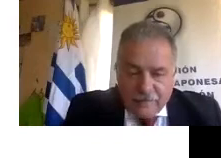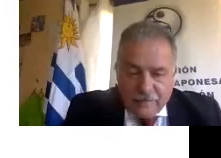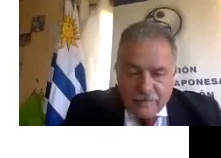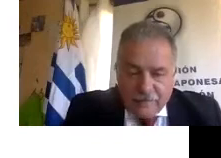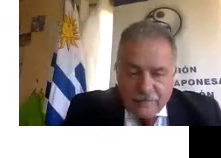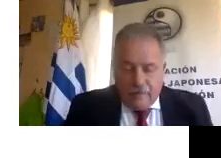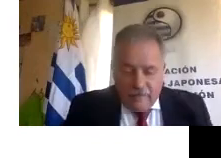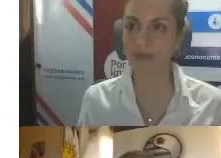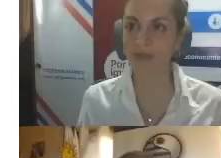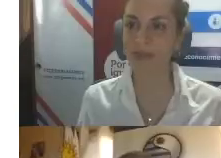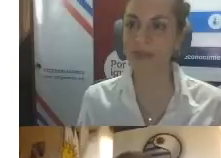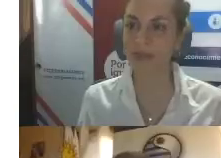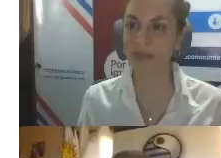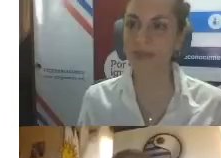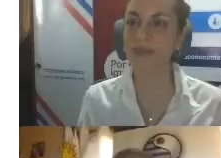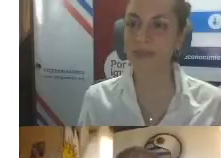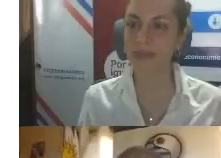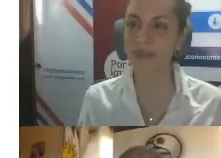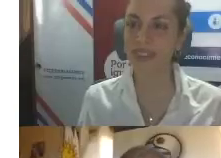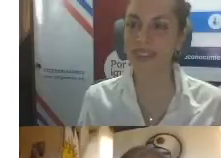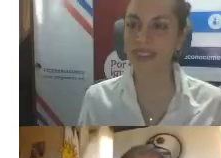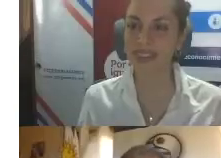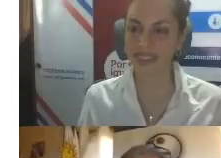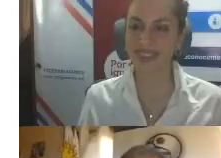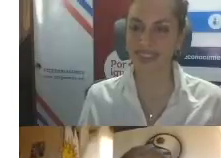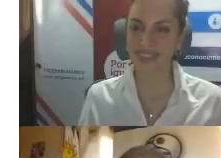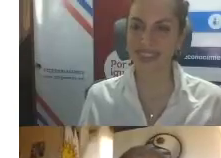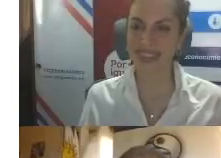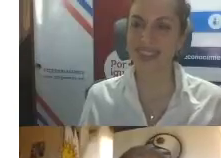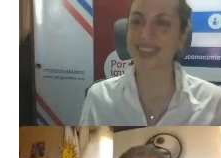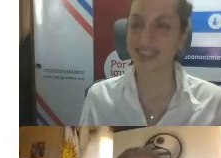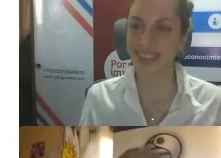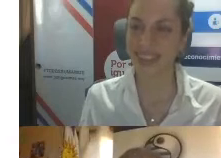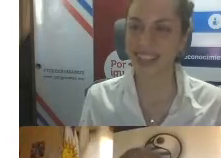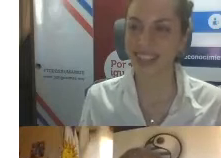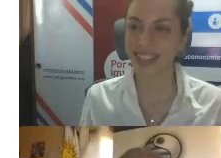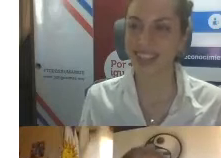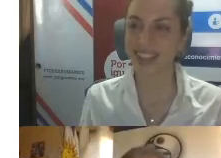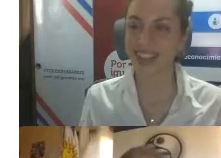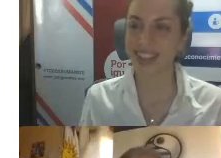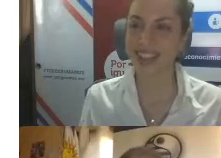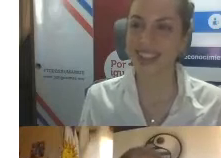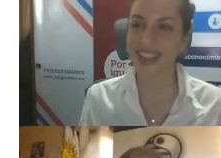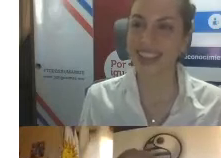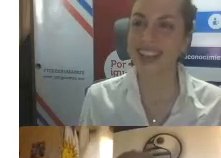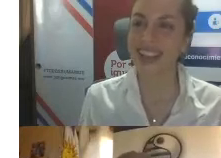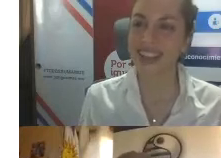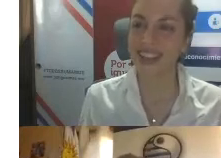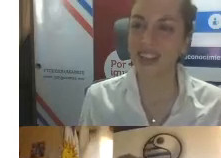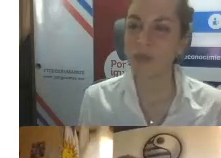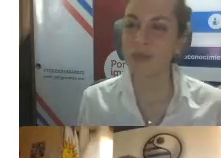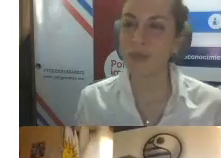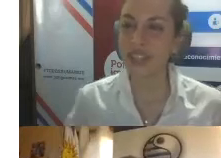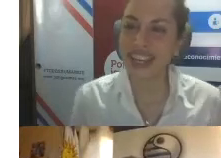Queda presentado Esteban Sosa, adelante Ana, la tarea es toda de ustedes. Muchas gracias.